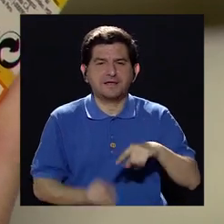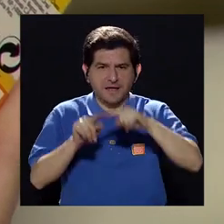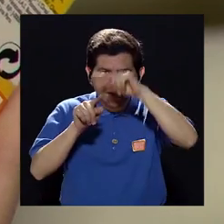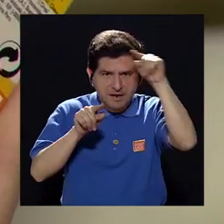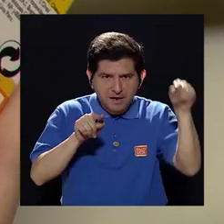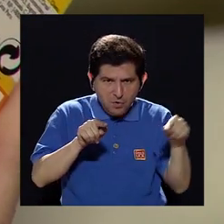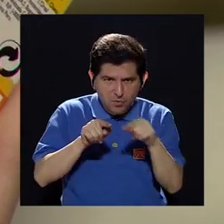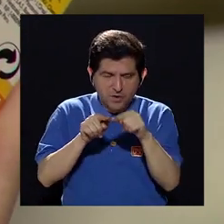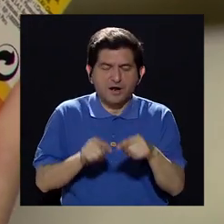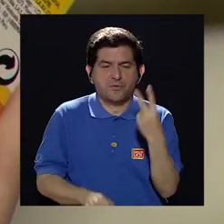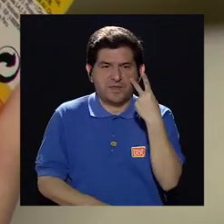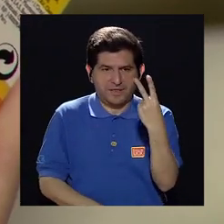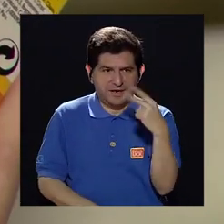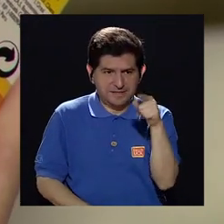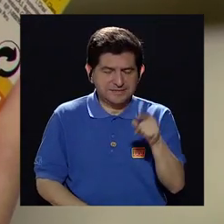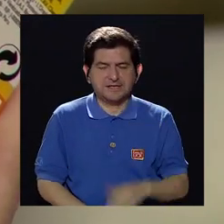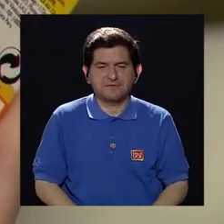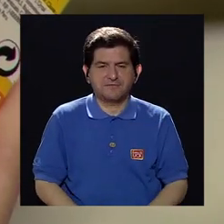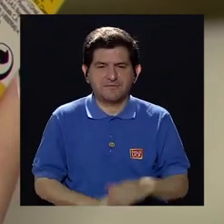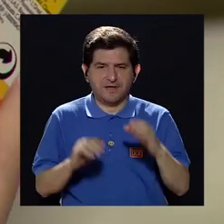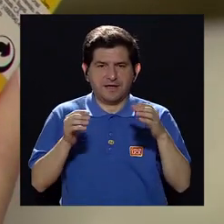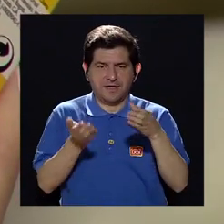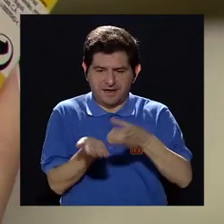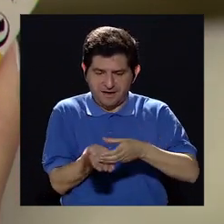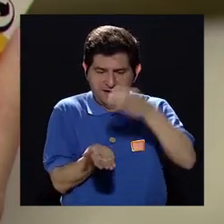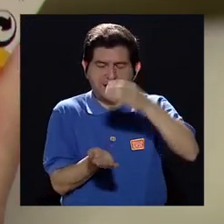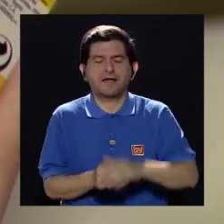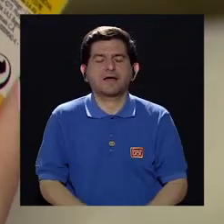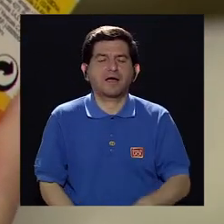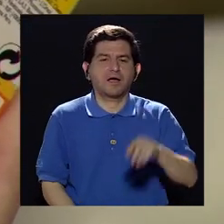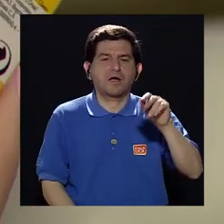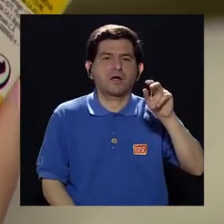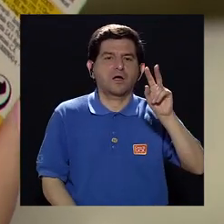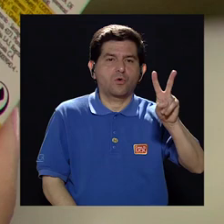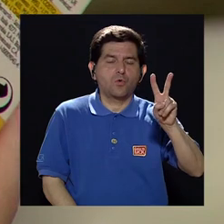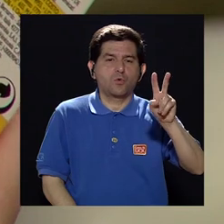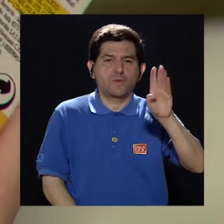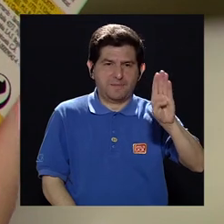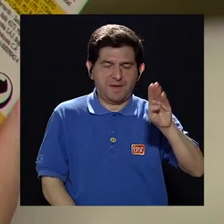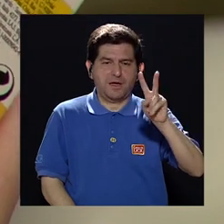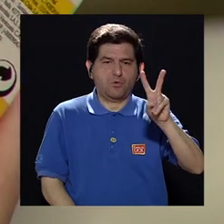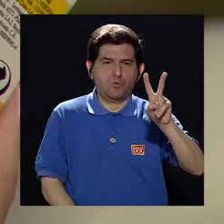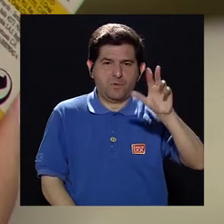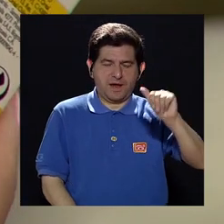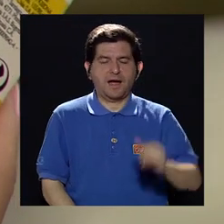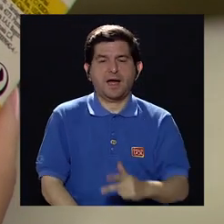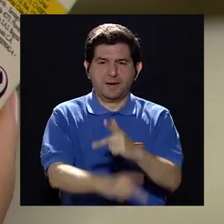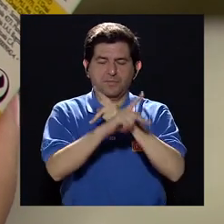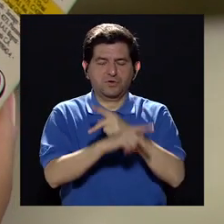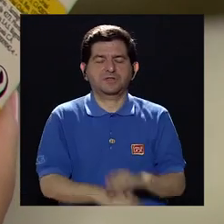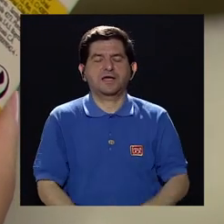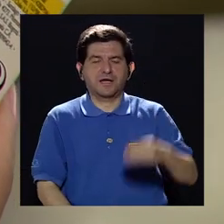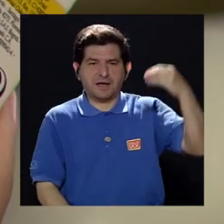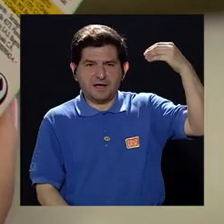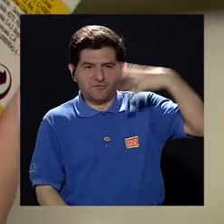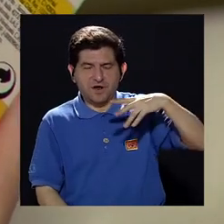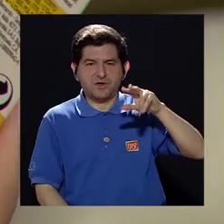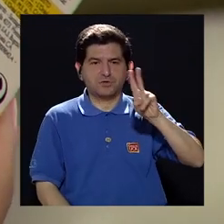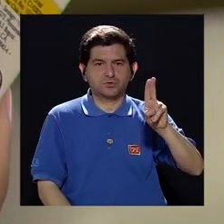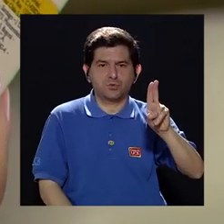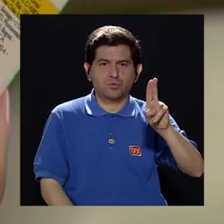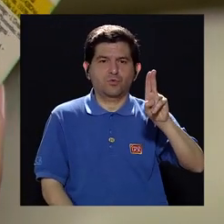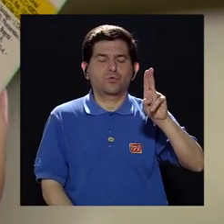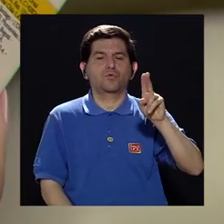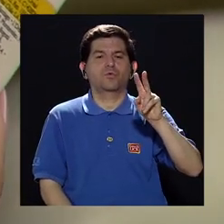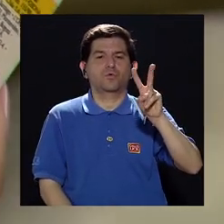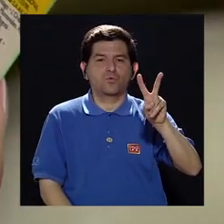ruedita como está especificado acá en la cajita. VB, VA significa que nos proteja contra los rayos ultravioleta